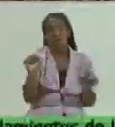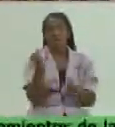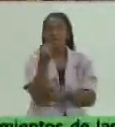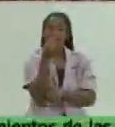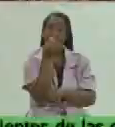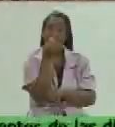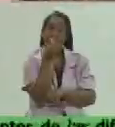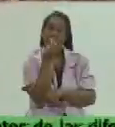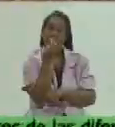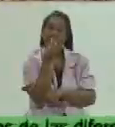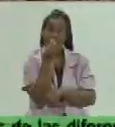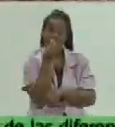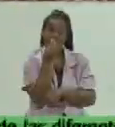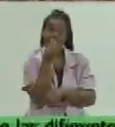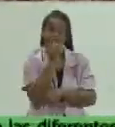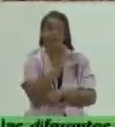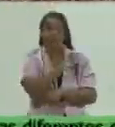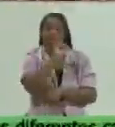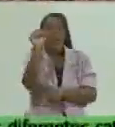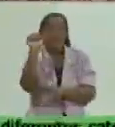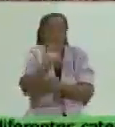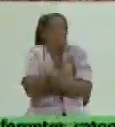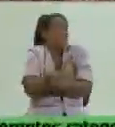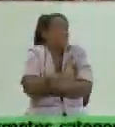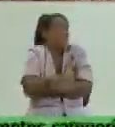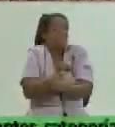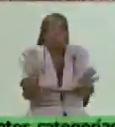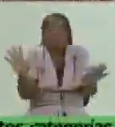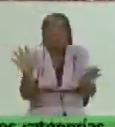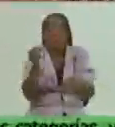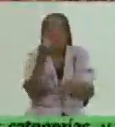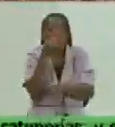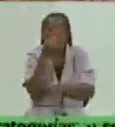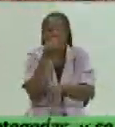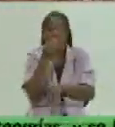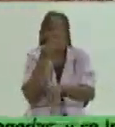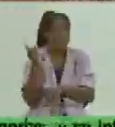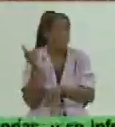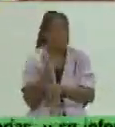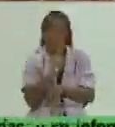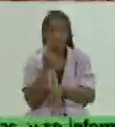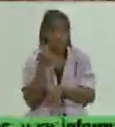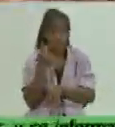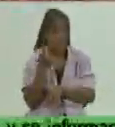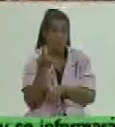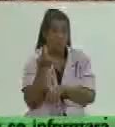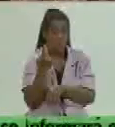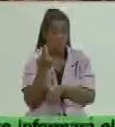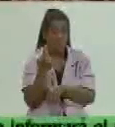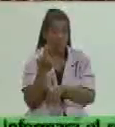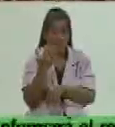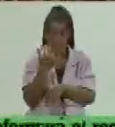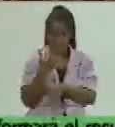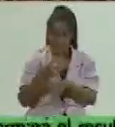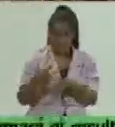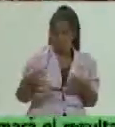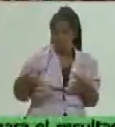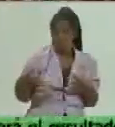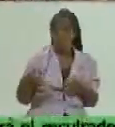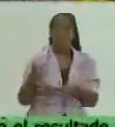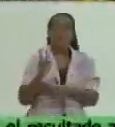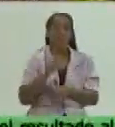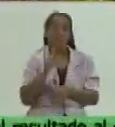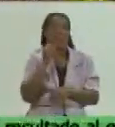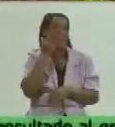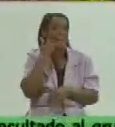en pos de lograr la soberanía alimentaria y la soberanía alimentaria no solo es comer en cantidades sino también en